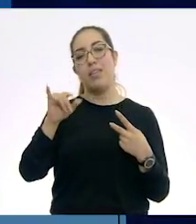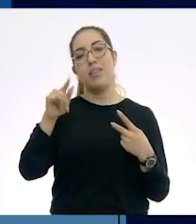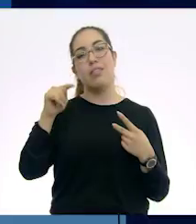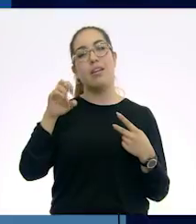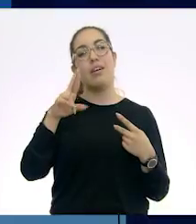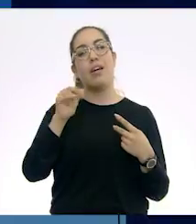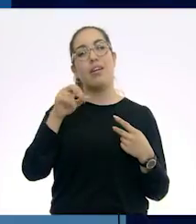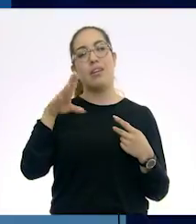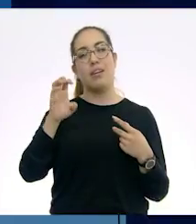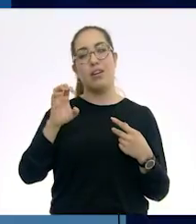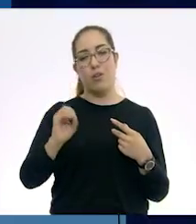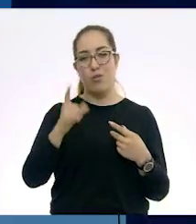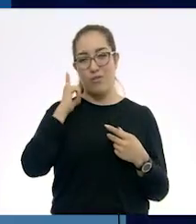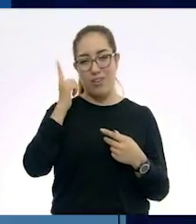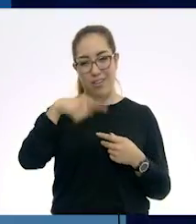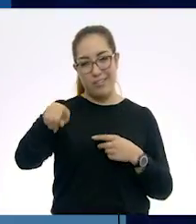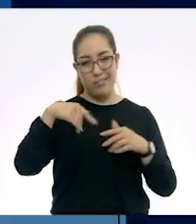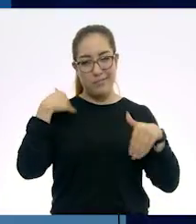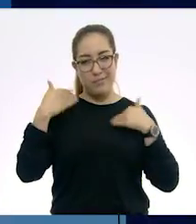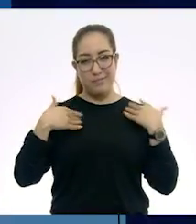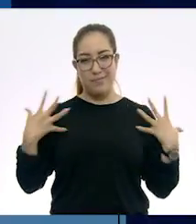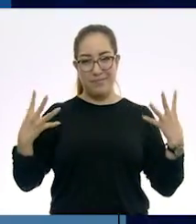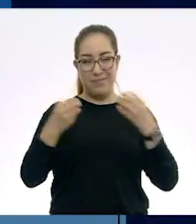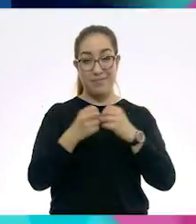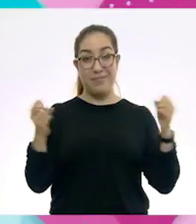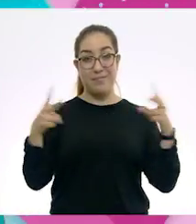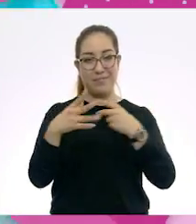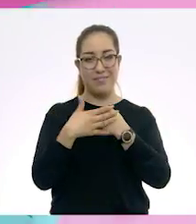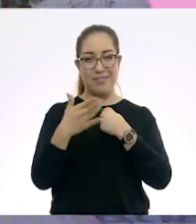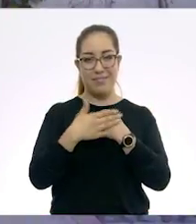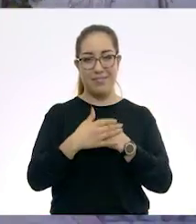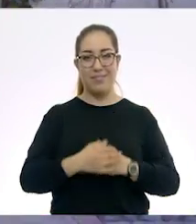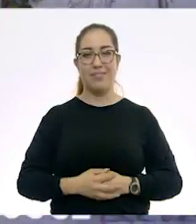hayan disfrutado tanto como nosotros. Hasta la próxima.